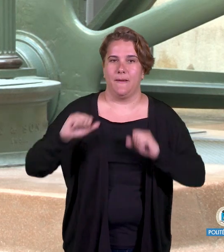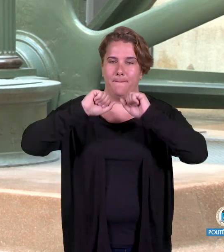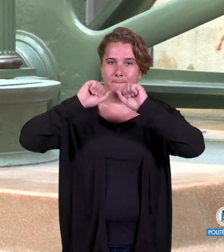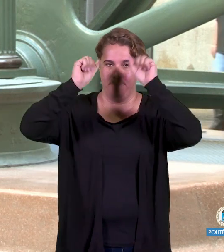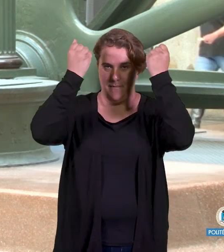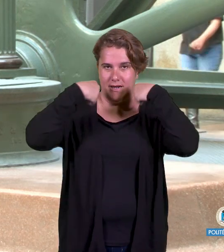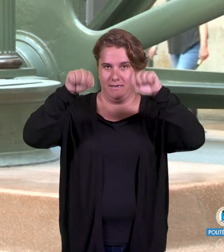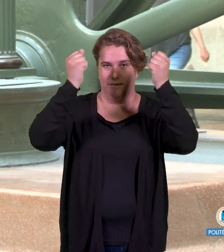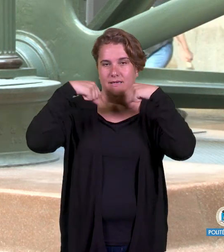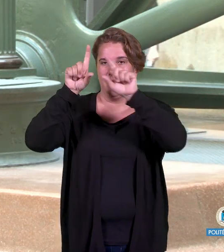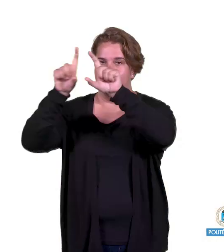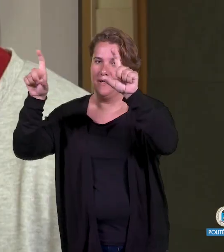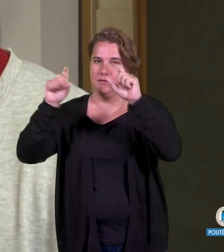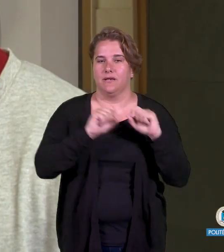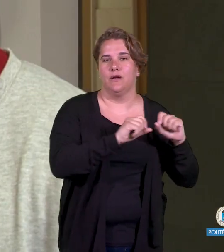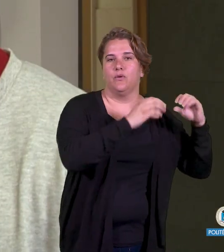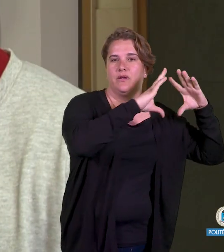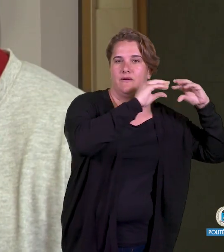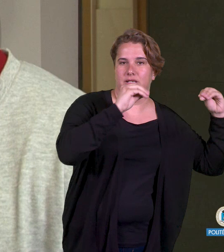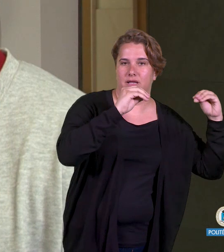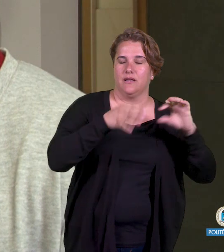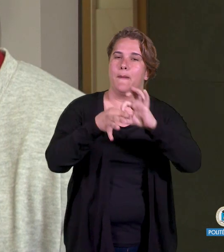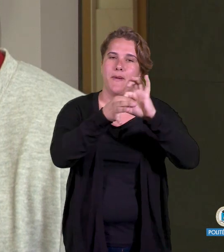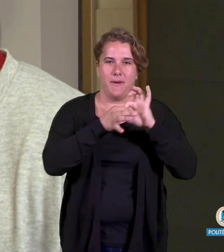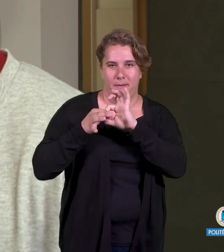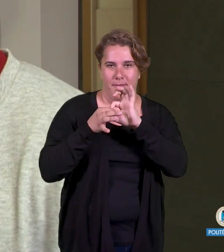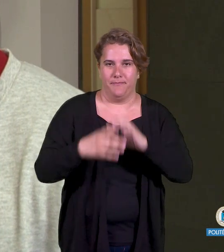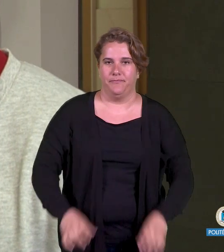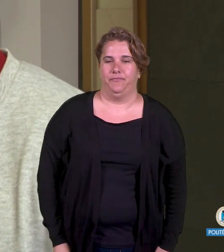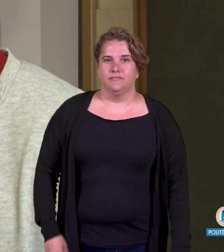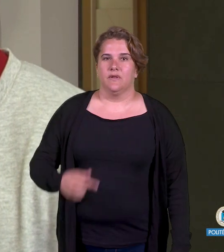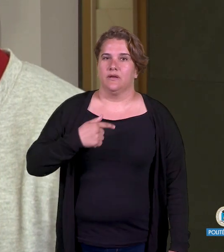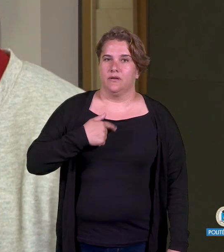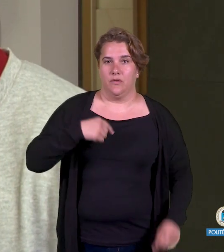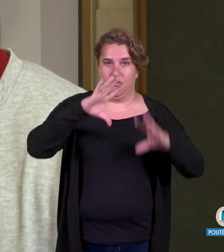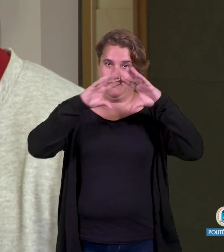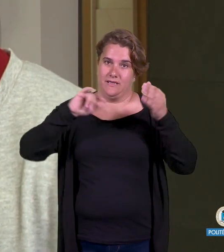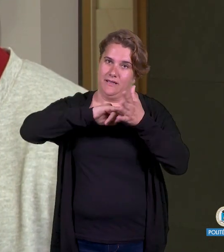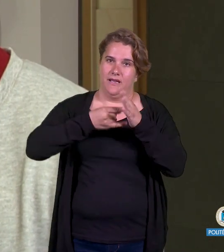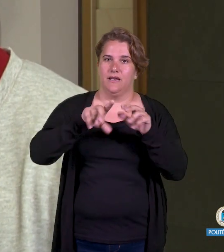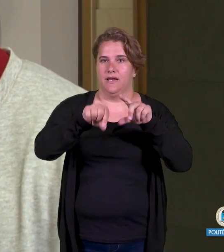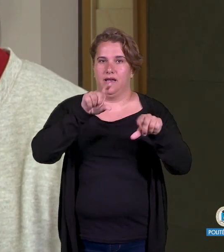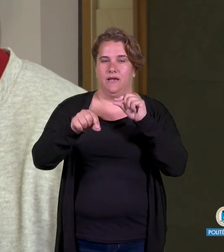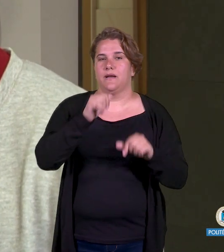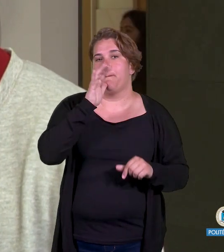cercano con la empresa cuando acabas la carrera. Elegí la UPM porque es una de las universidades más importantes de toda España y